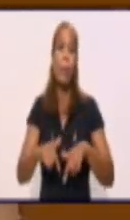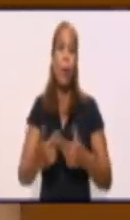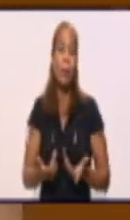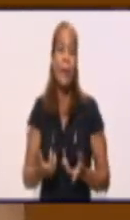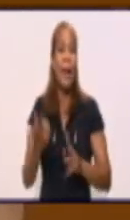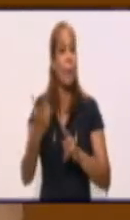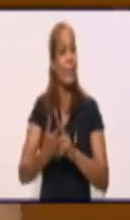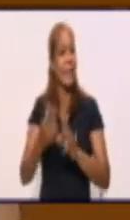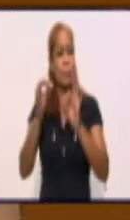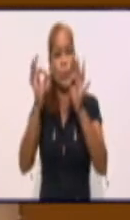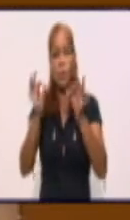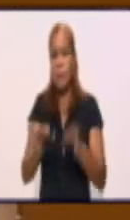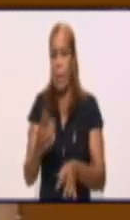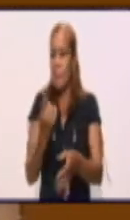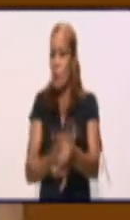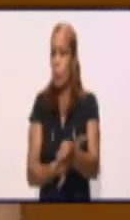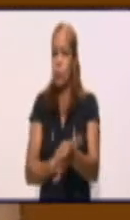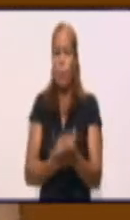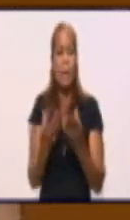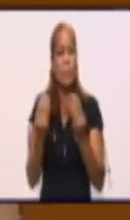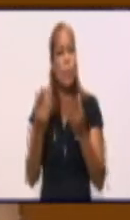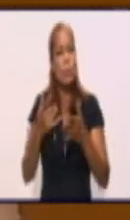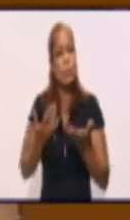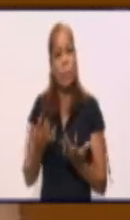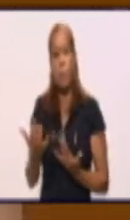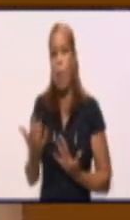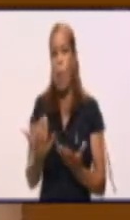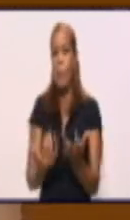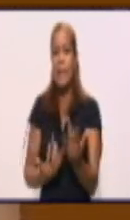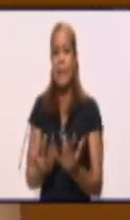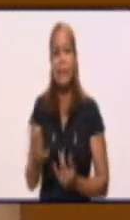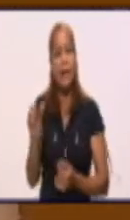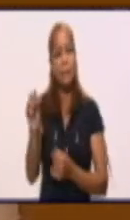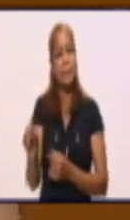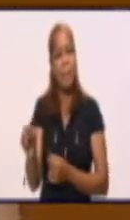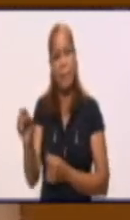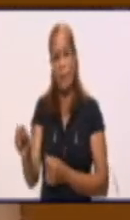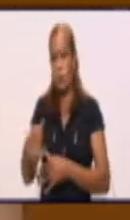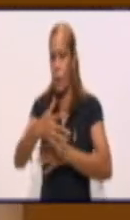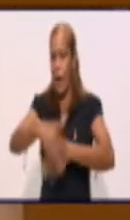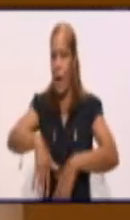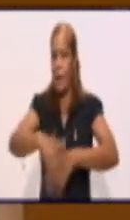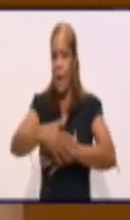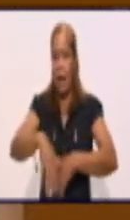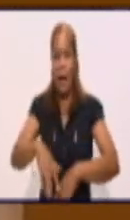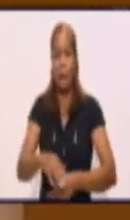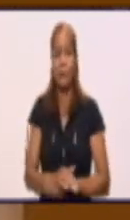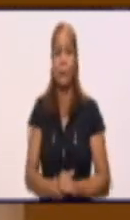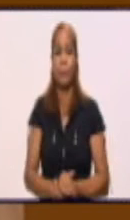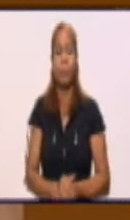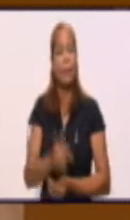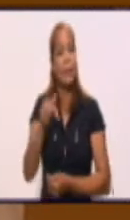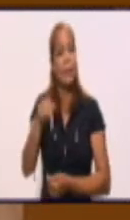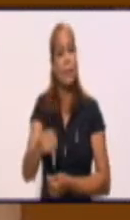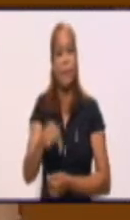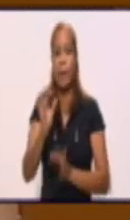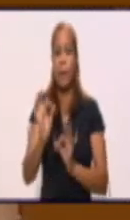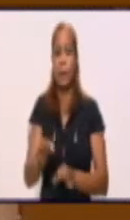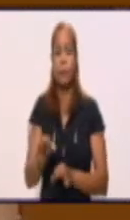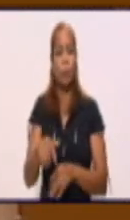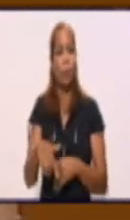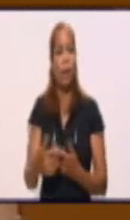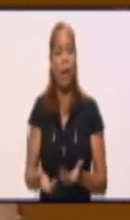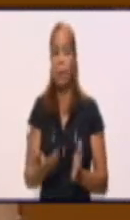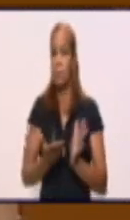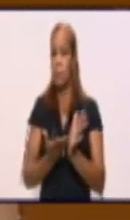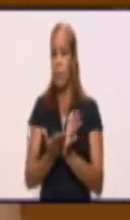que hoy todavía vemos que es elevadísima, vemos una gran movilidad. Y esto realmente es directamente proporcional a